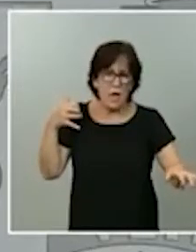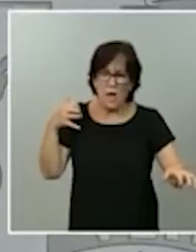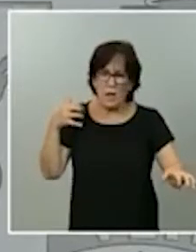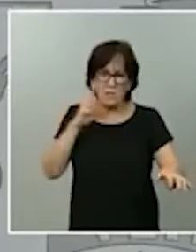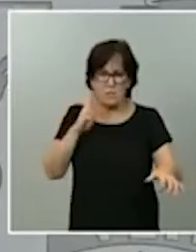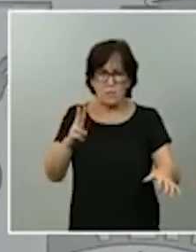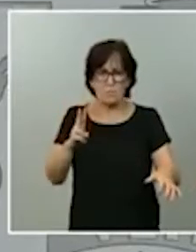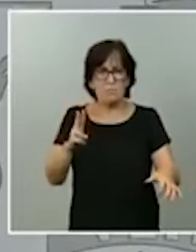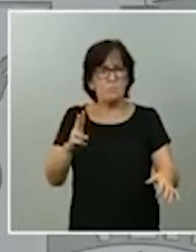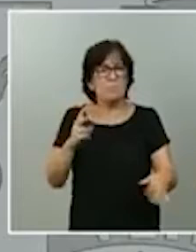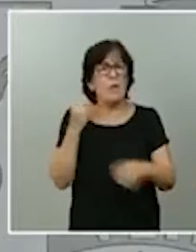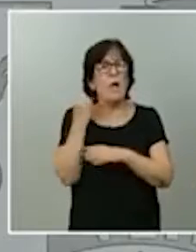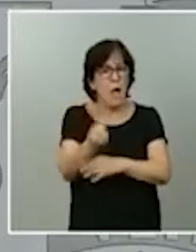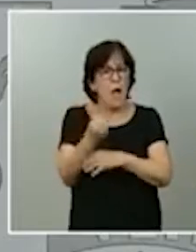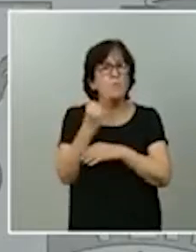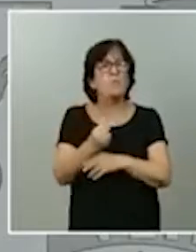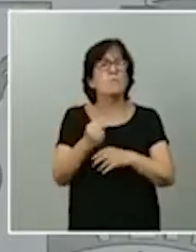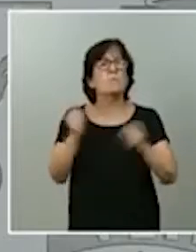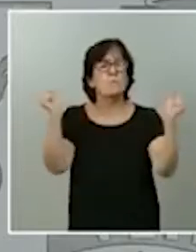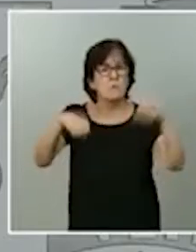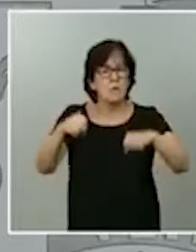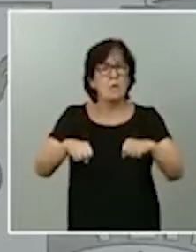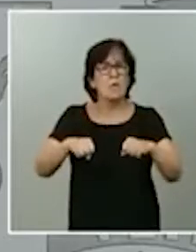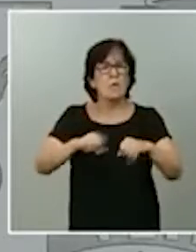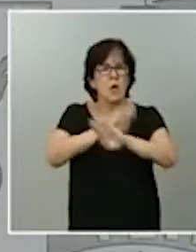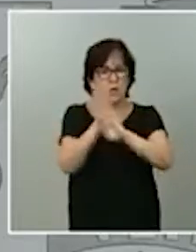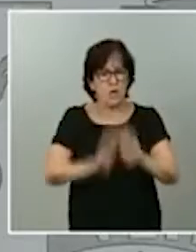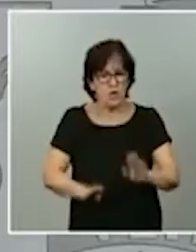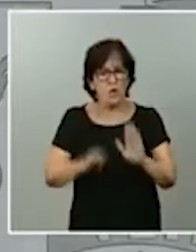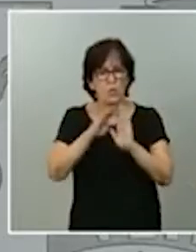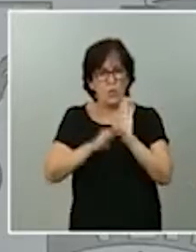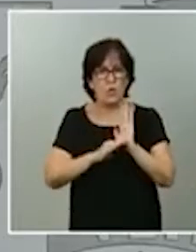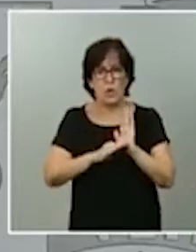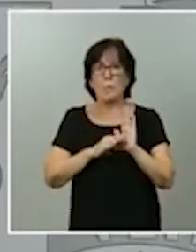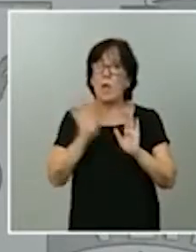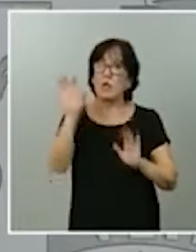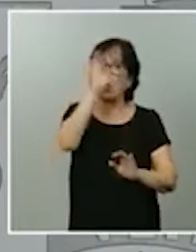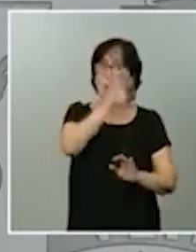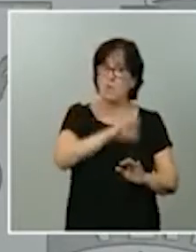refrendando y validando mediante resoluciones las decisiones que están tomando las comunidades autónomas.